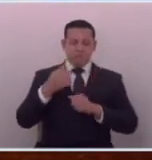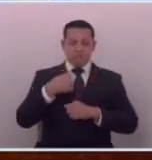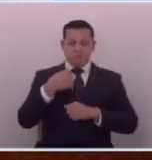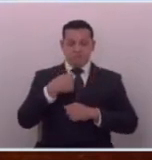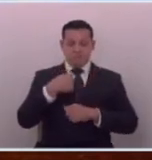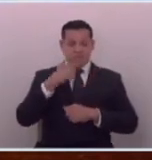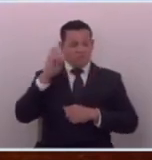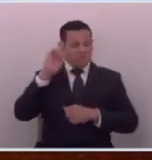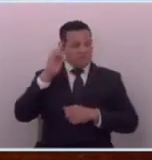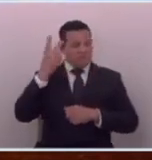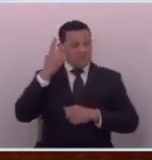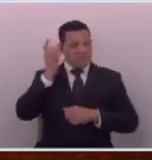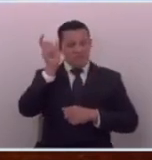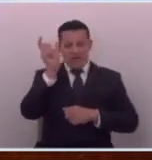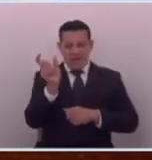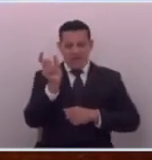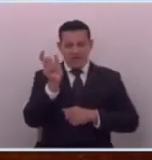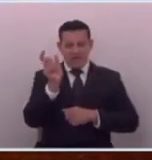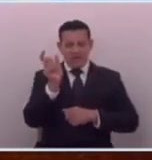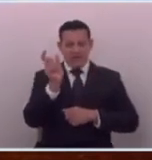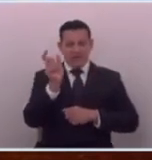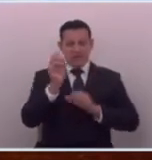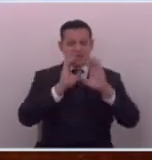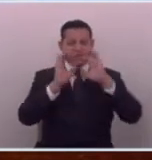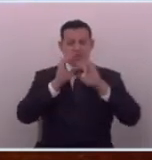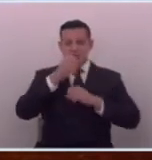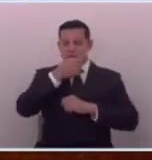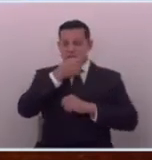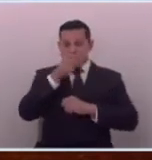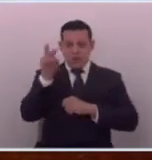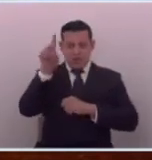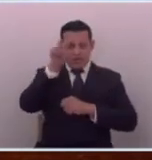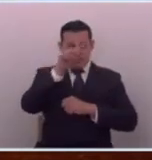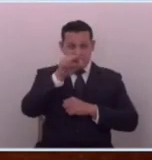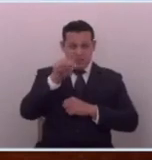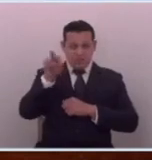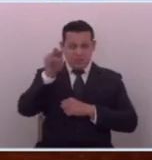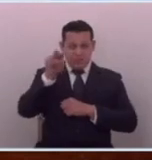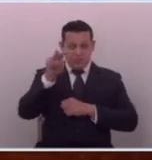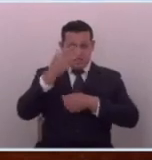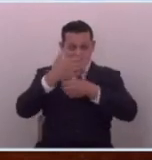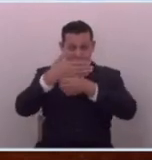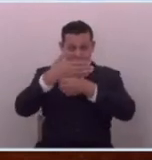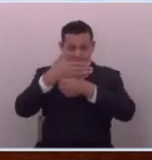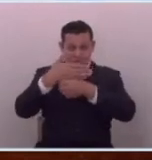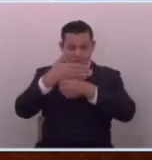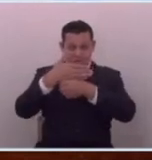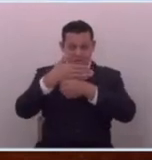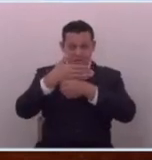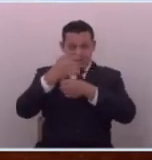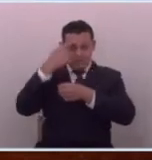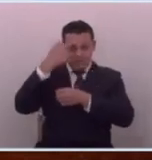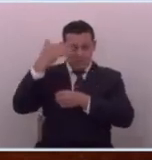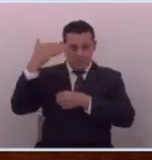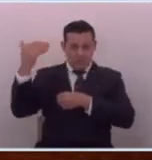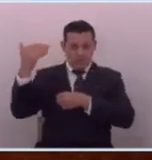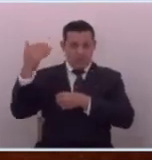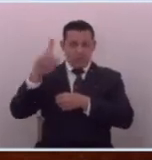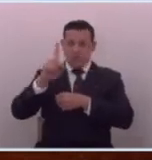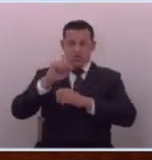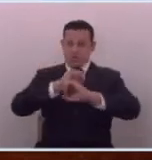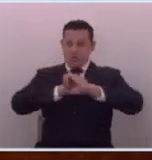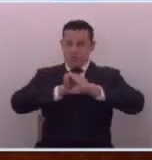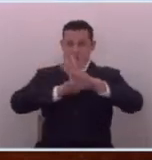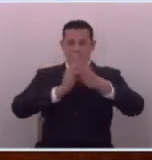sinvergüenza me parece que los medios amigos de esos partidos unipersonales no hayan